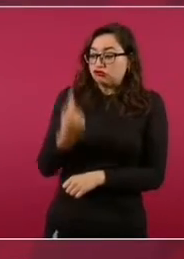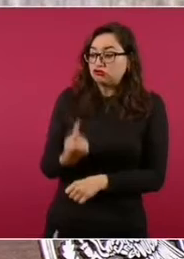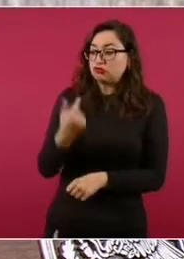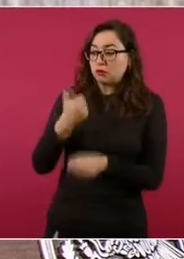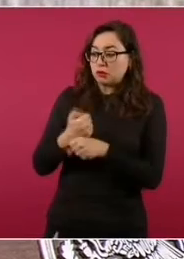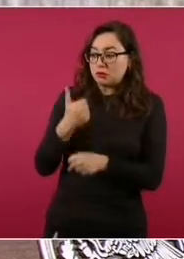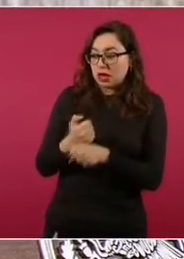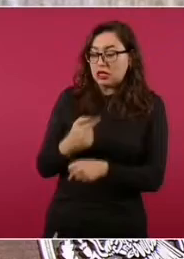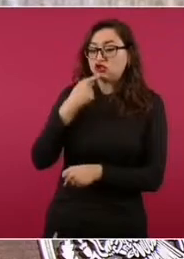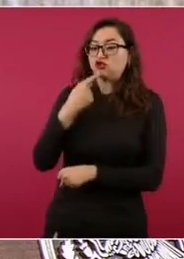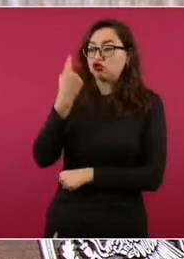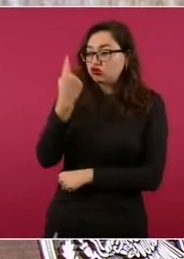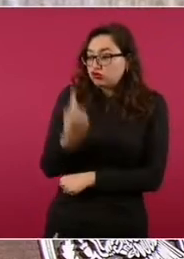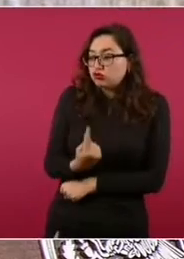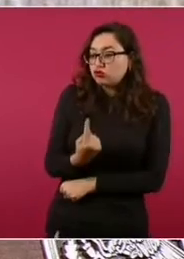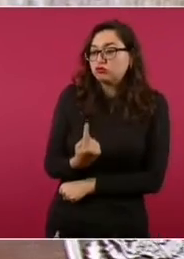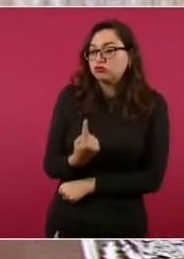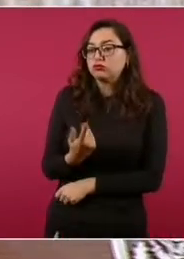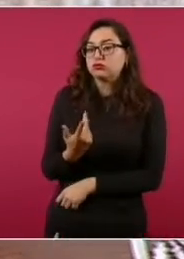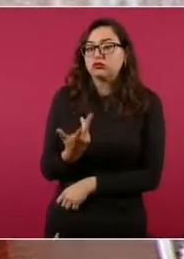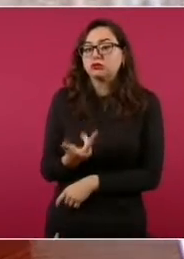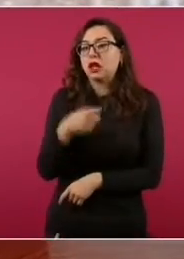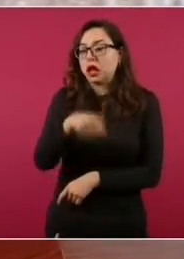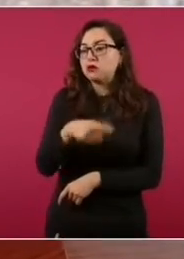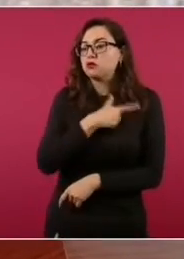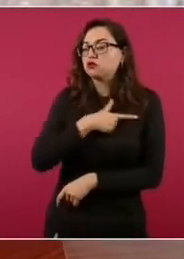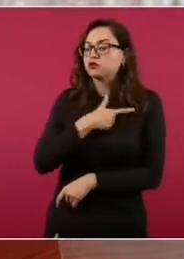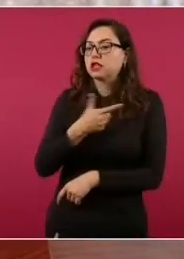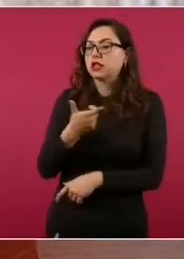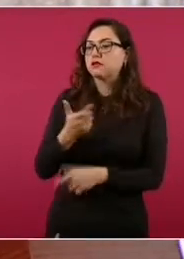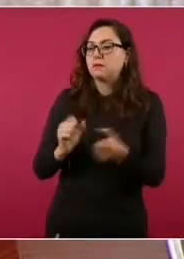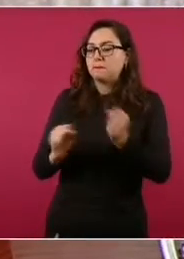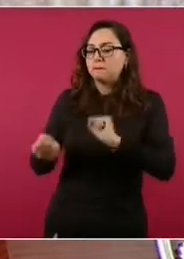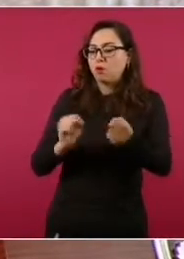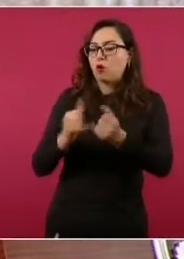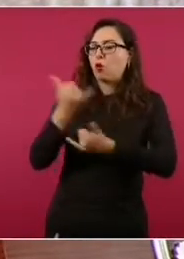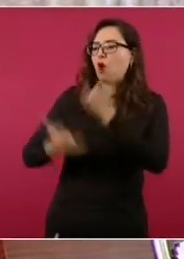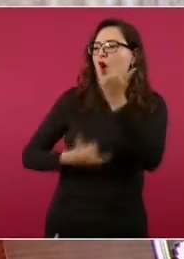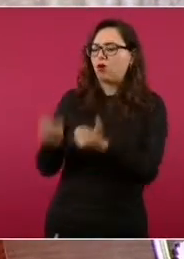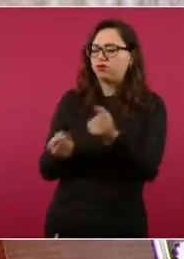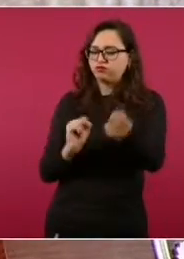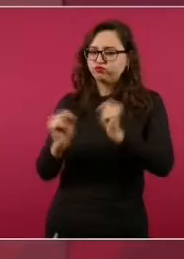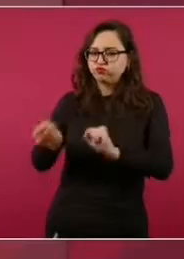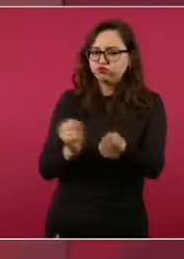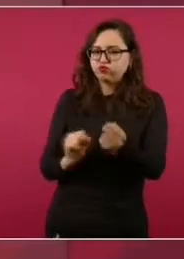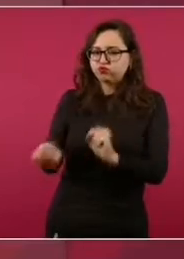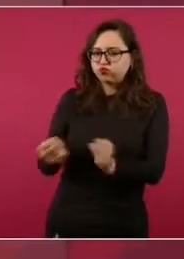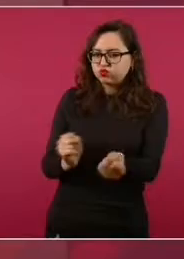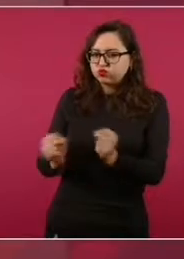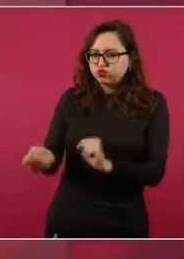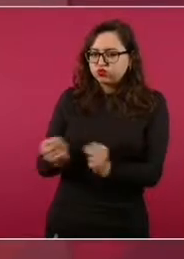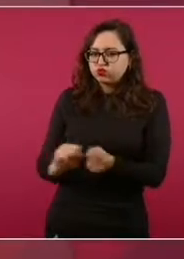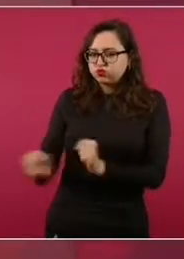Villahermosa, perciba las maquinitas de